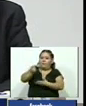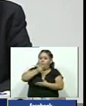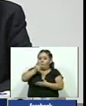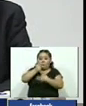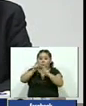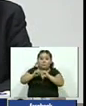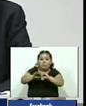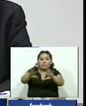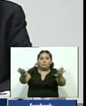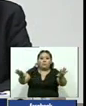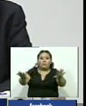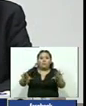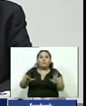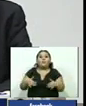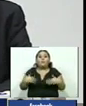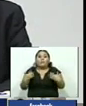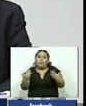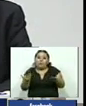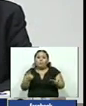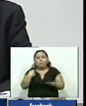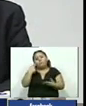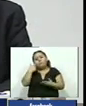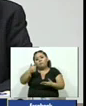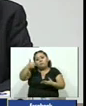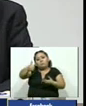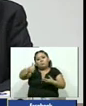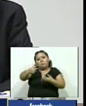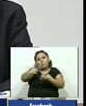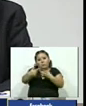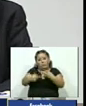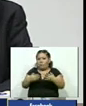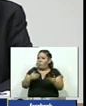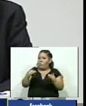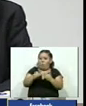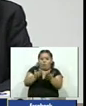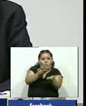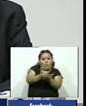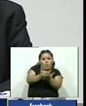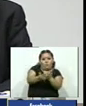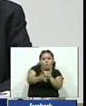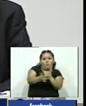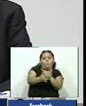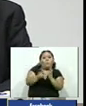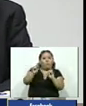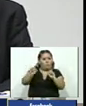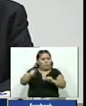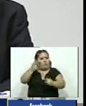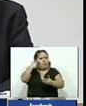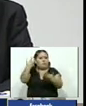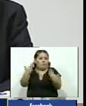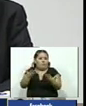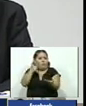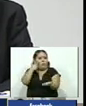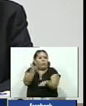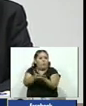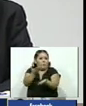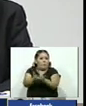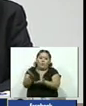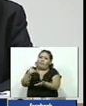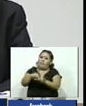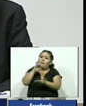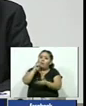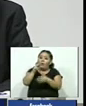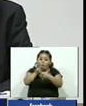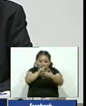sea pública sino el visto bueno dado fue apegado a la propuesta técnica y puede comprobarse como ya lo dije de la lectura del